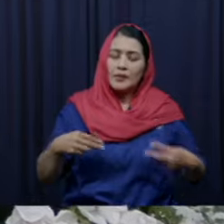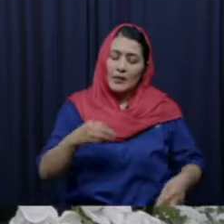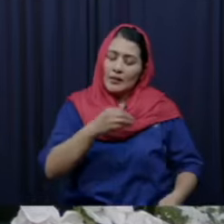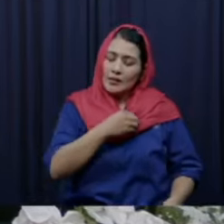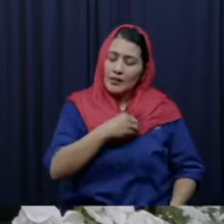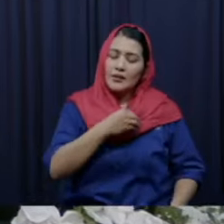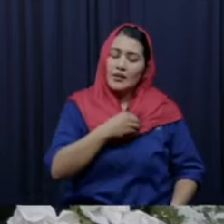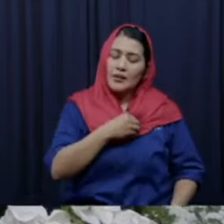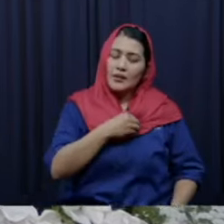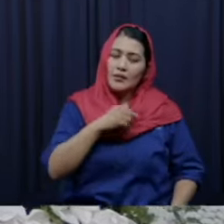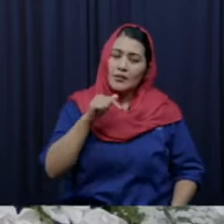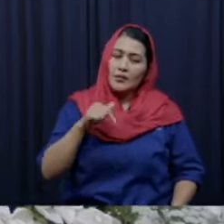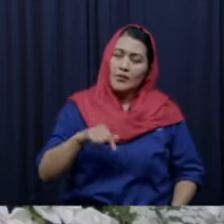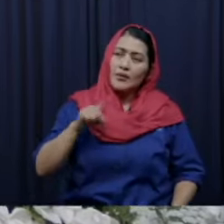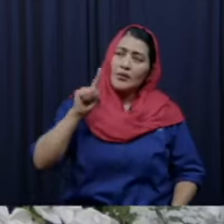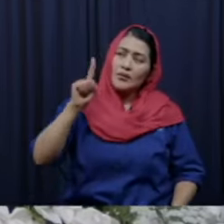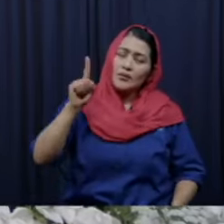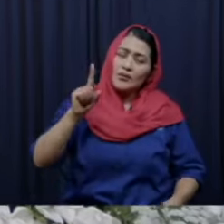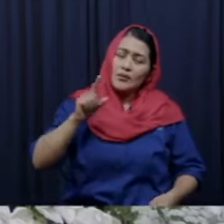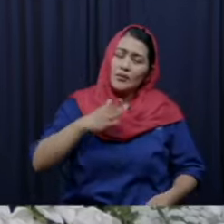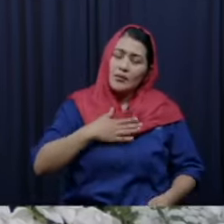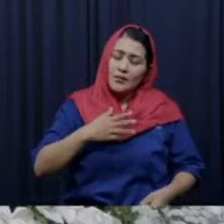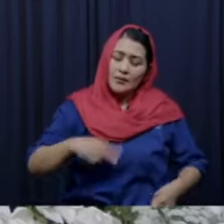favor gloria a Dios